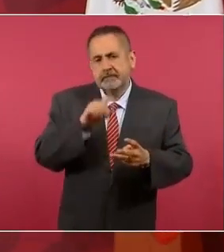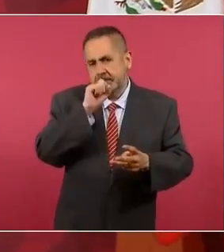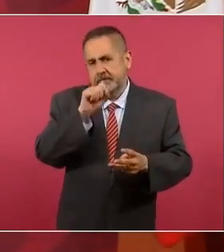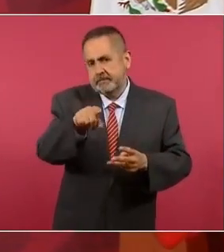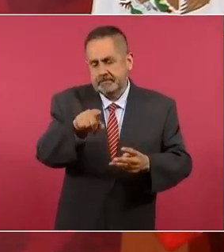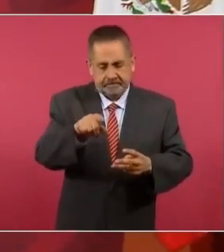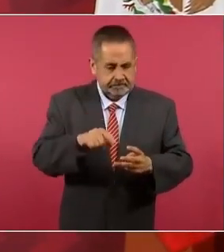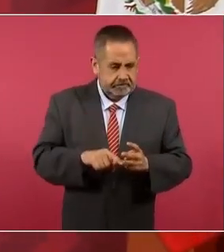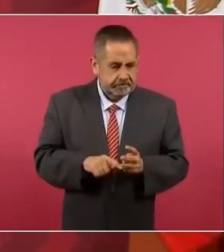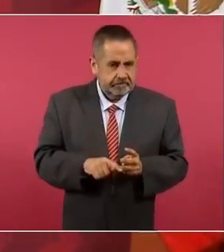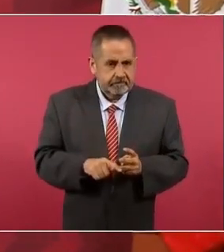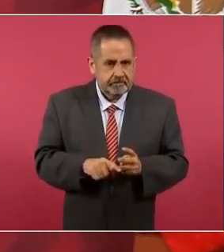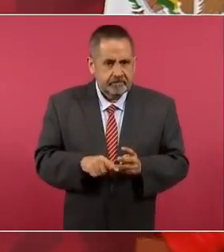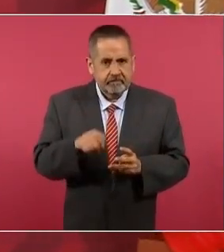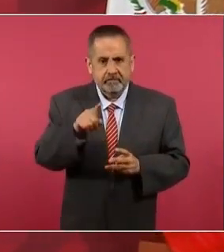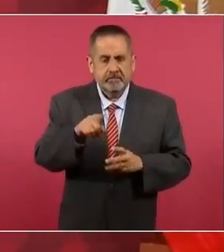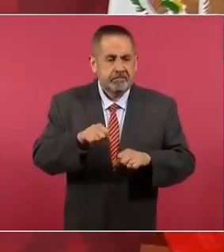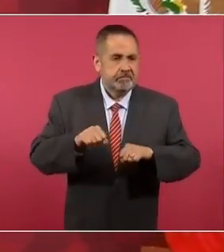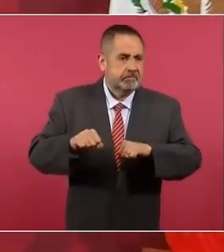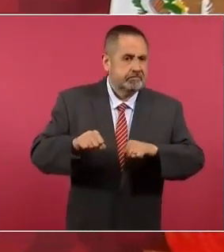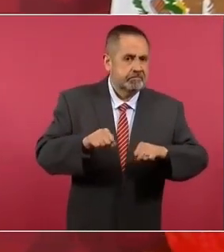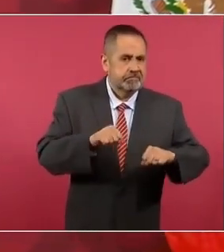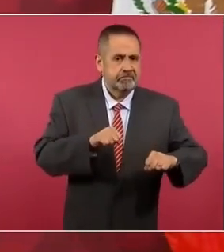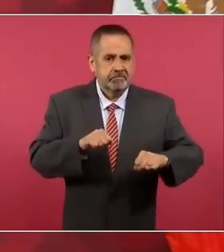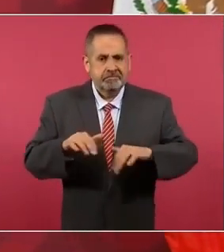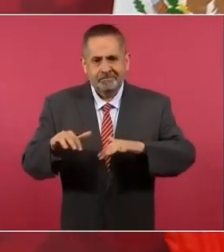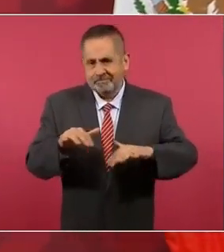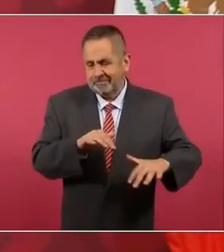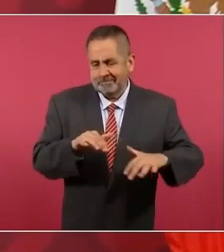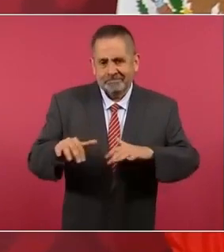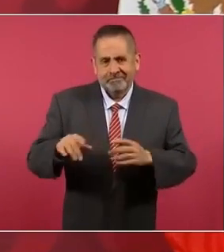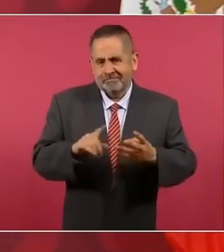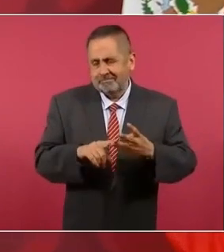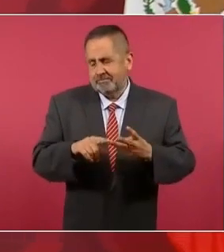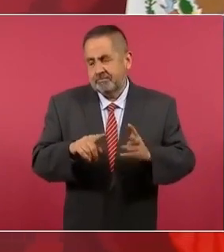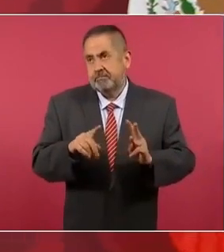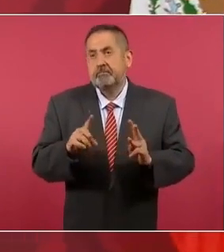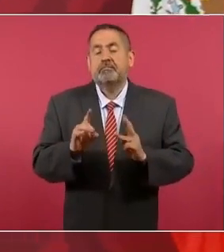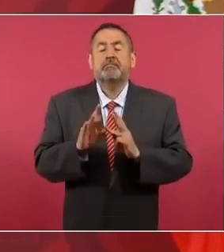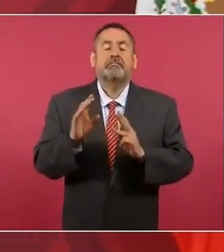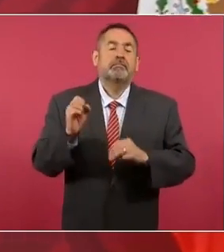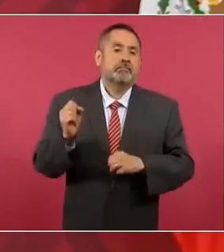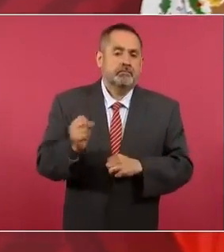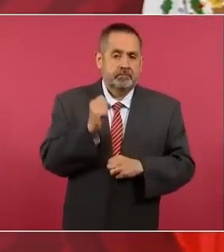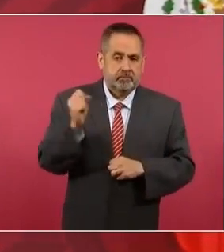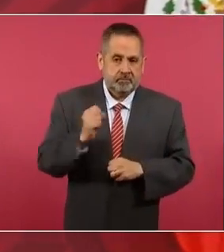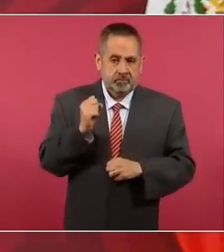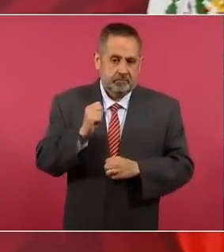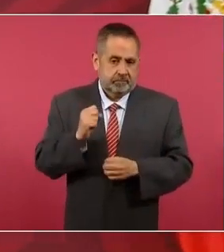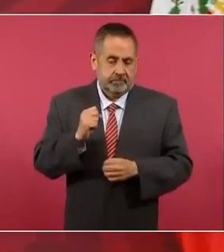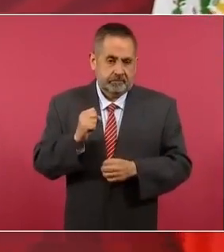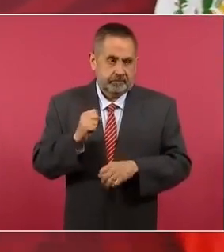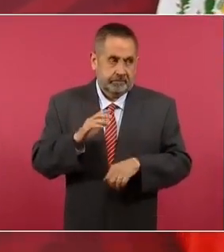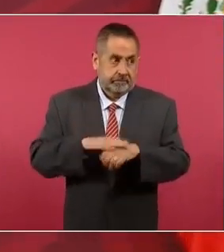afectados por temblores, afortunadamente no de mucha